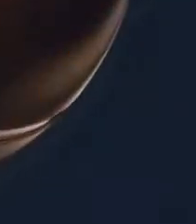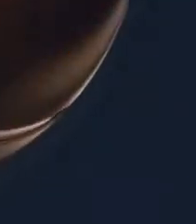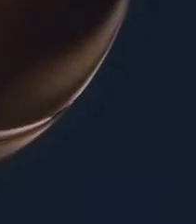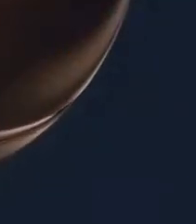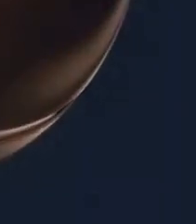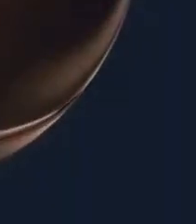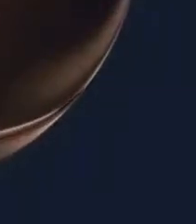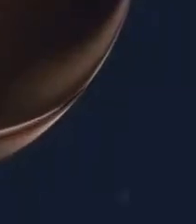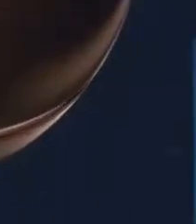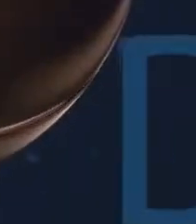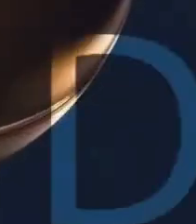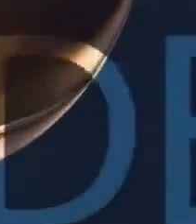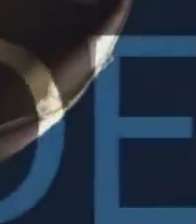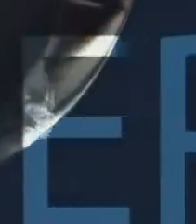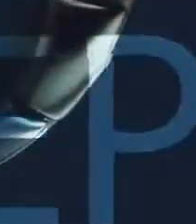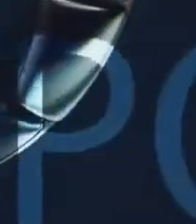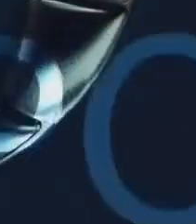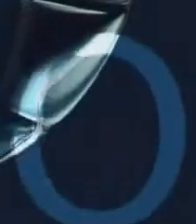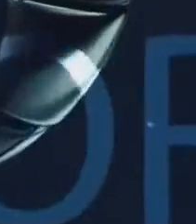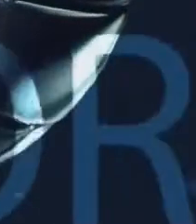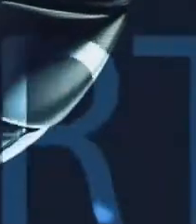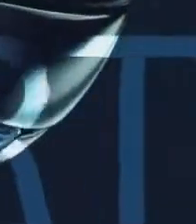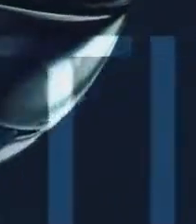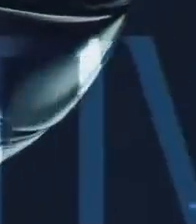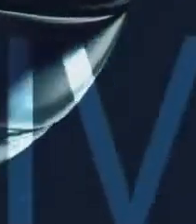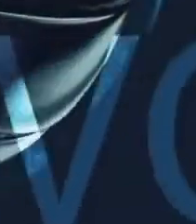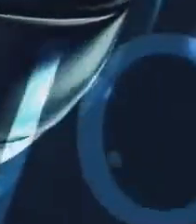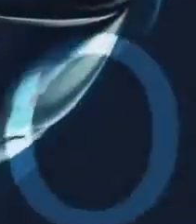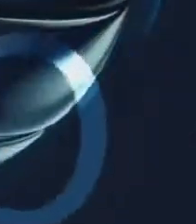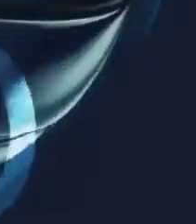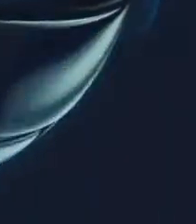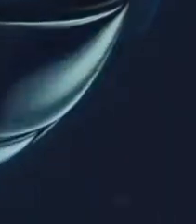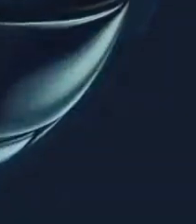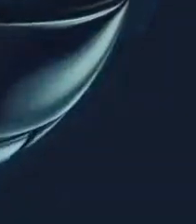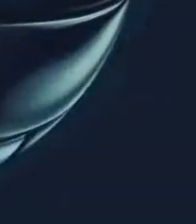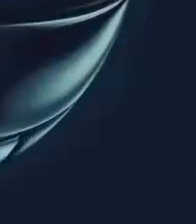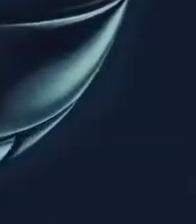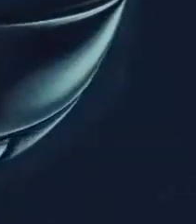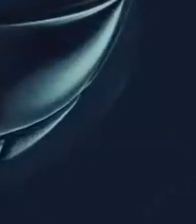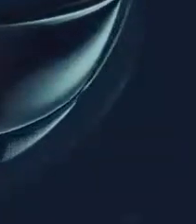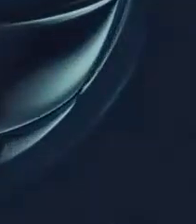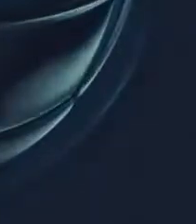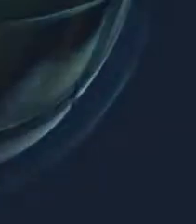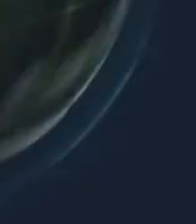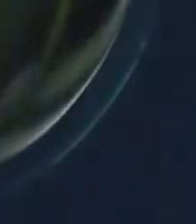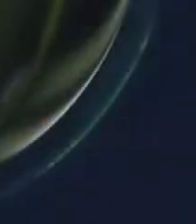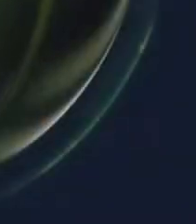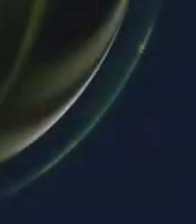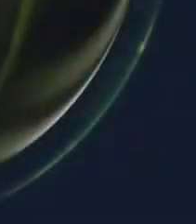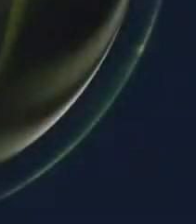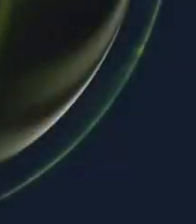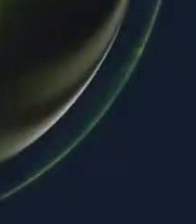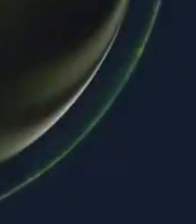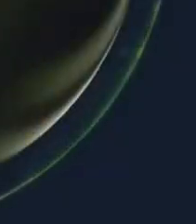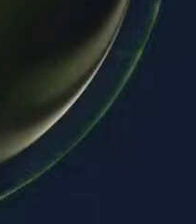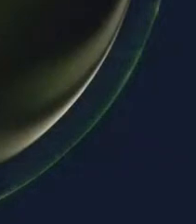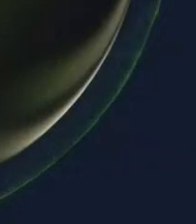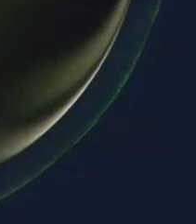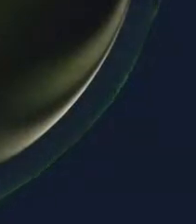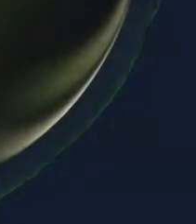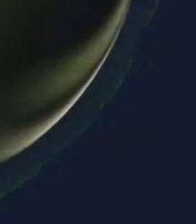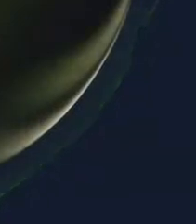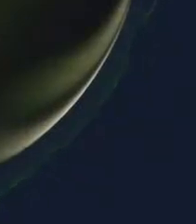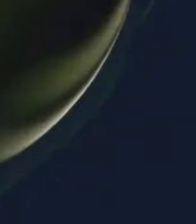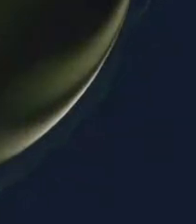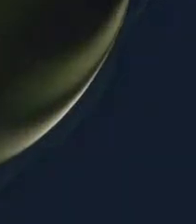La AMB Decidió entregarle El cinturón Aúgas Y en este Juebloque Deportivo Nos reencontramos A las 10 de la noche Con